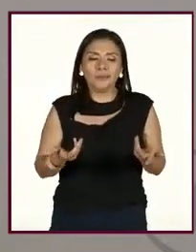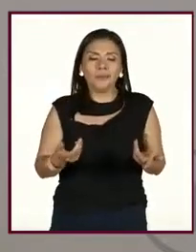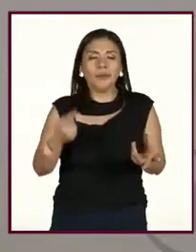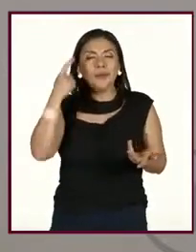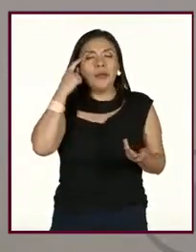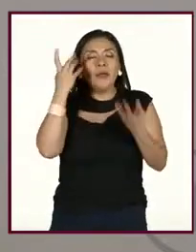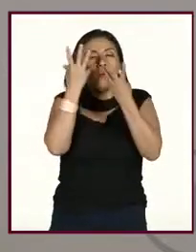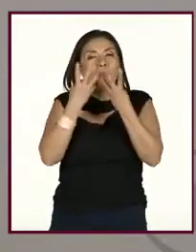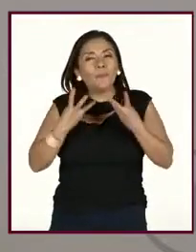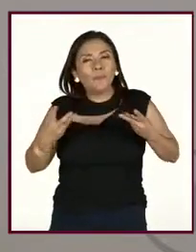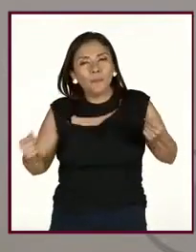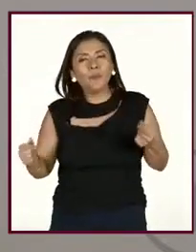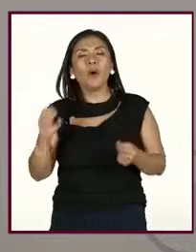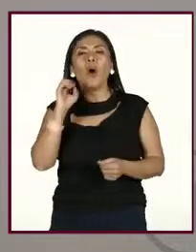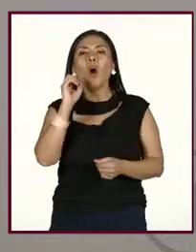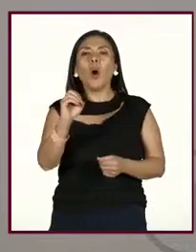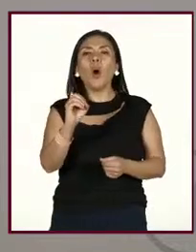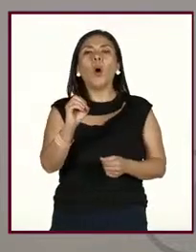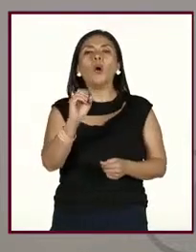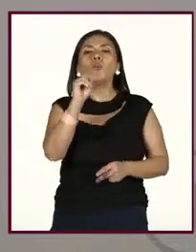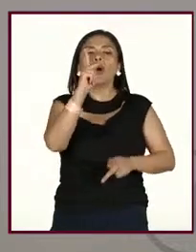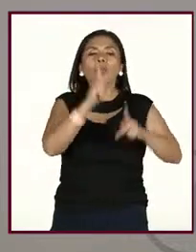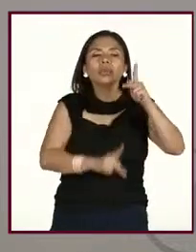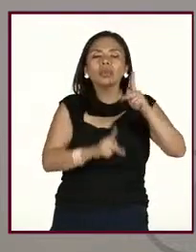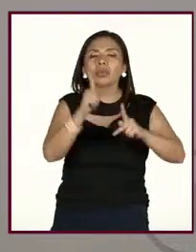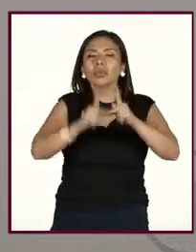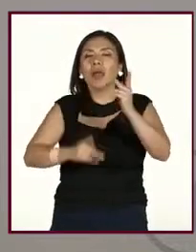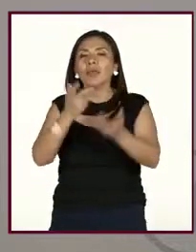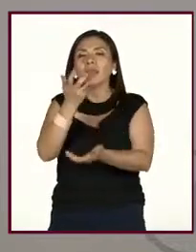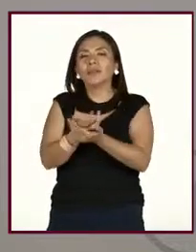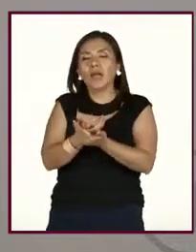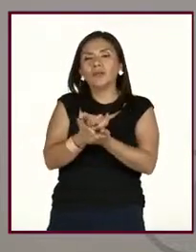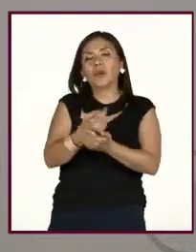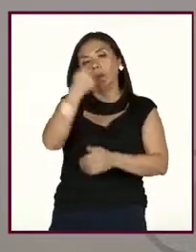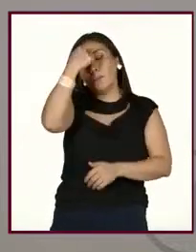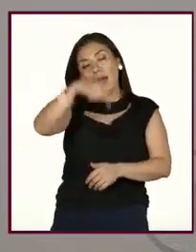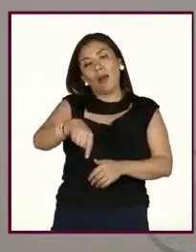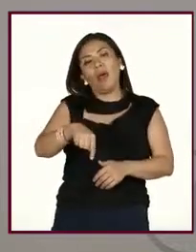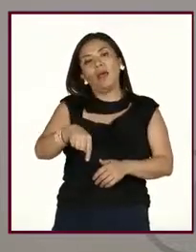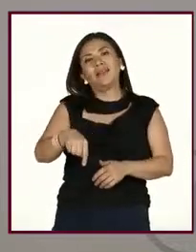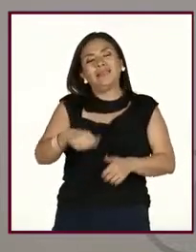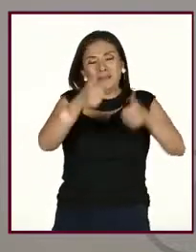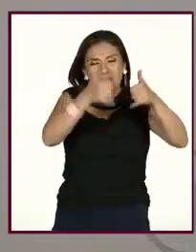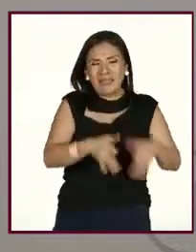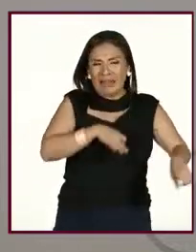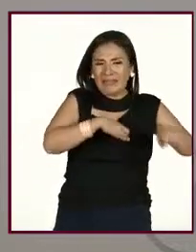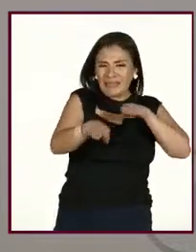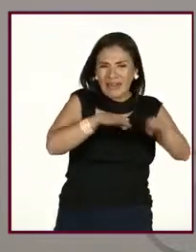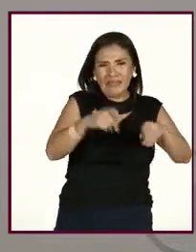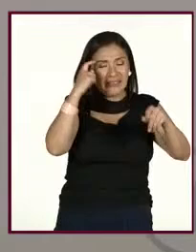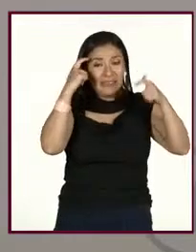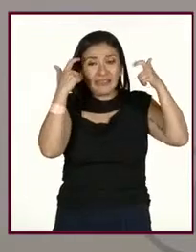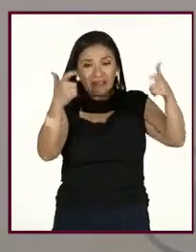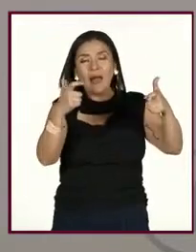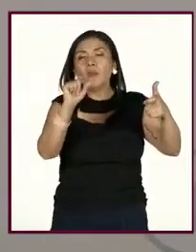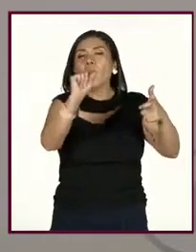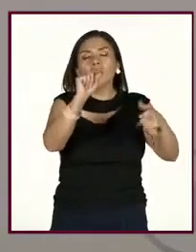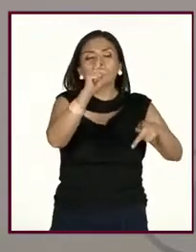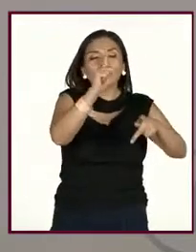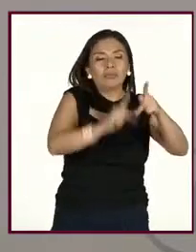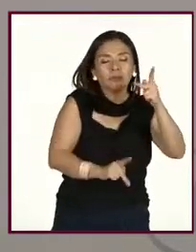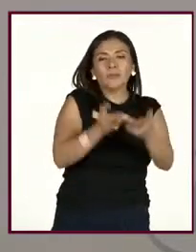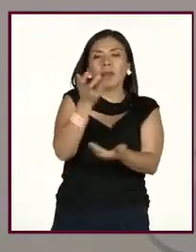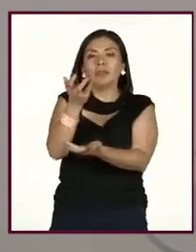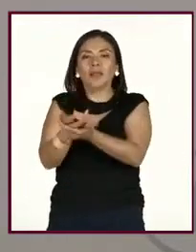relajarse, también de poder hacer estos breaks, estos, este, espacios, ¿no?, con esta carga laboral, poder decir así, ay, a ver, espérame